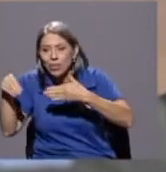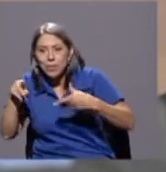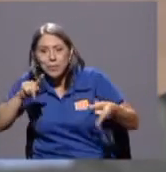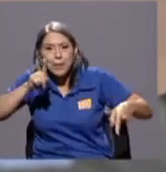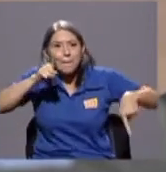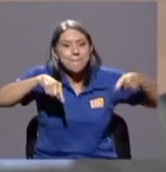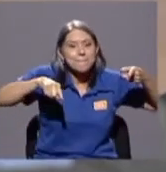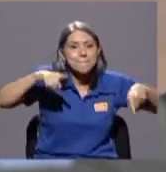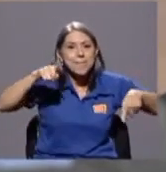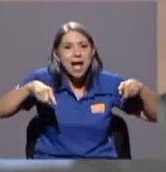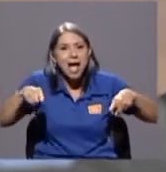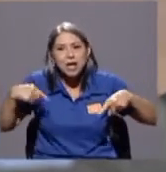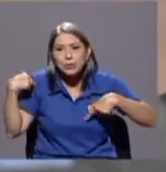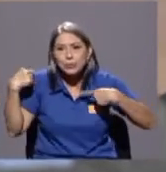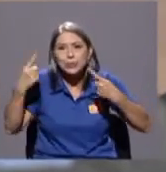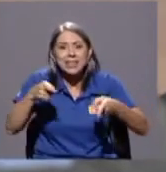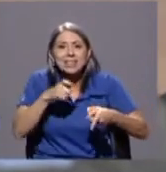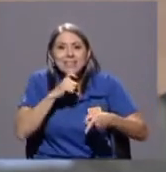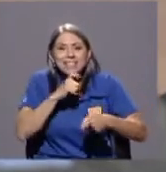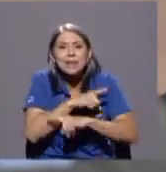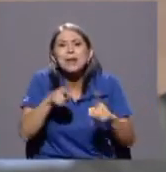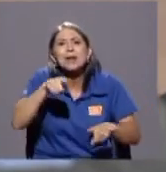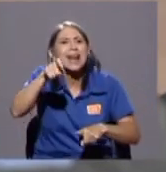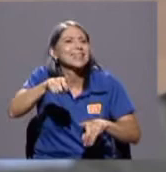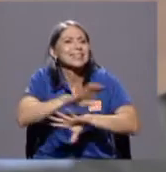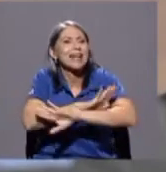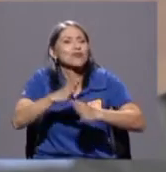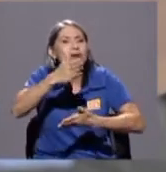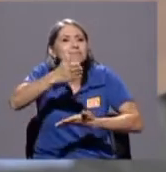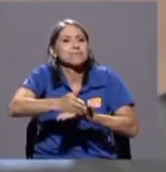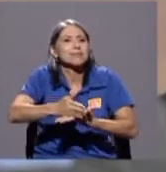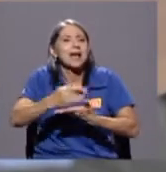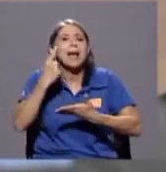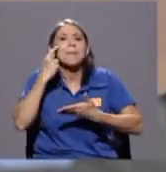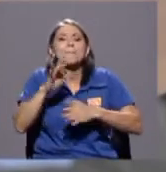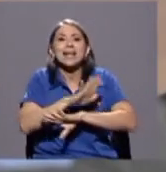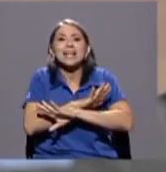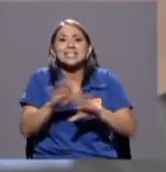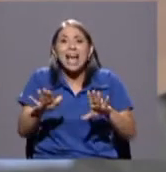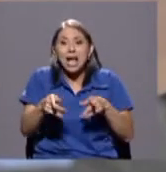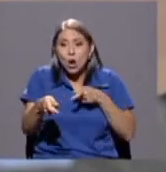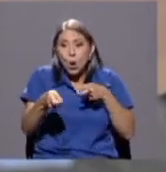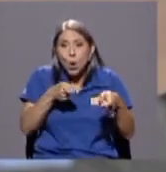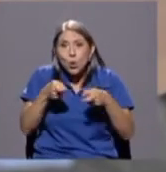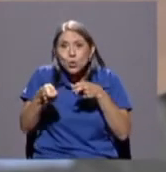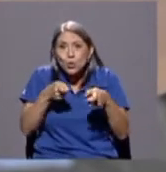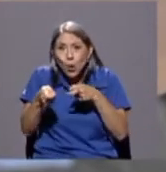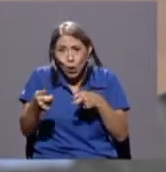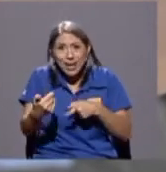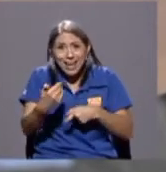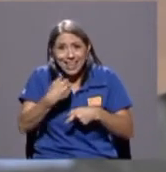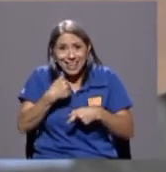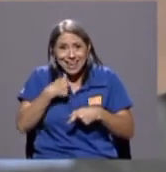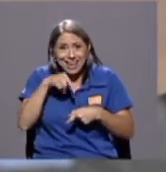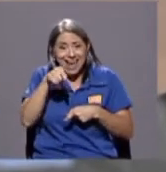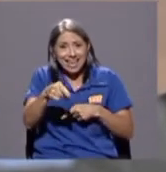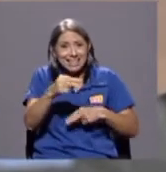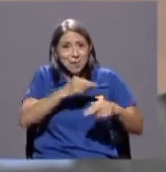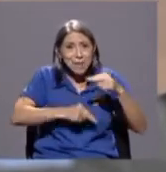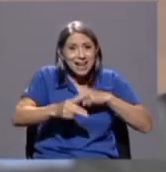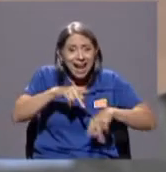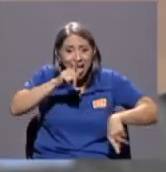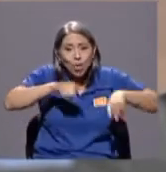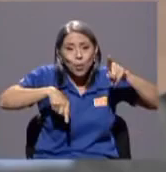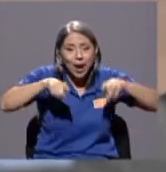para romper ese control implícito que tenía el mercado cambiario y no el banco